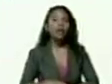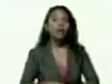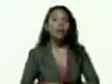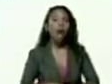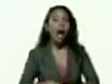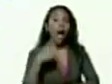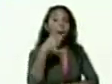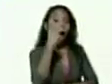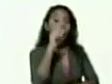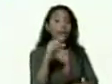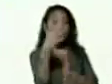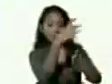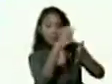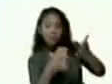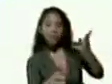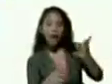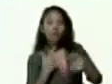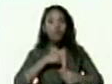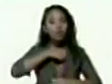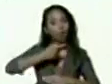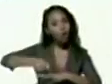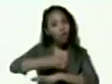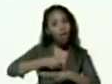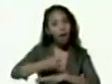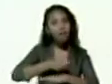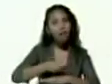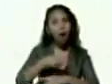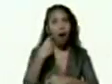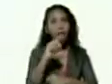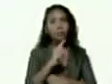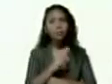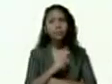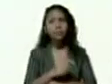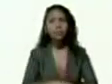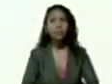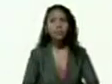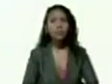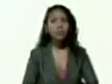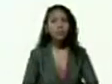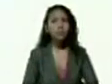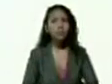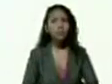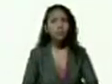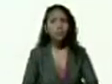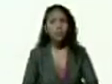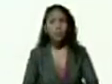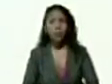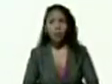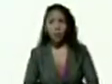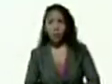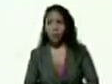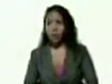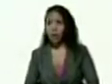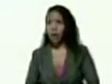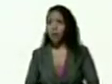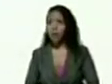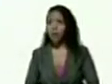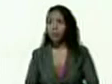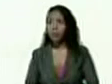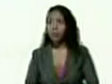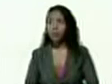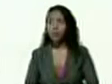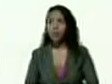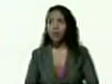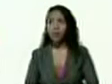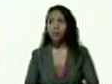ahí caracterizamos como bien lo decía la compañera pero ahora tenemos un hecho extra Leon Heredia además de que estamos